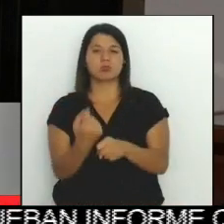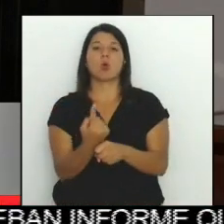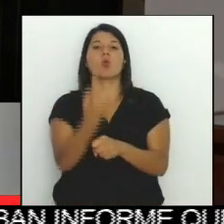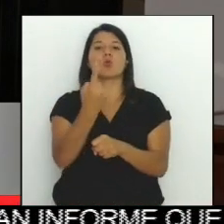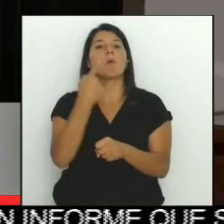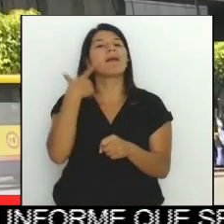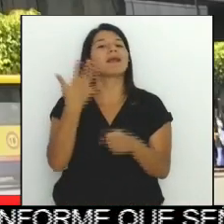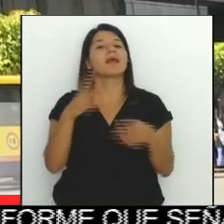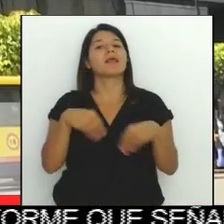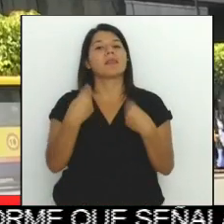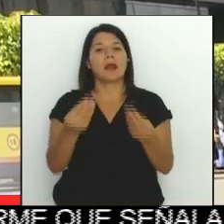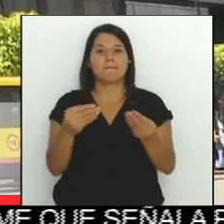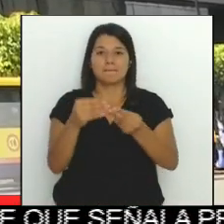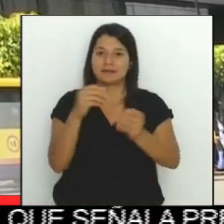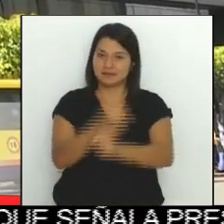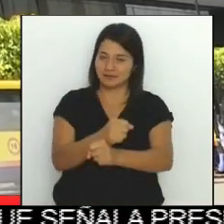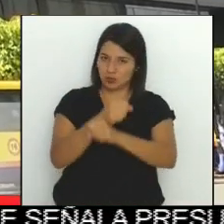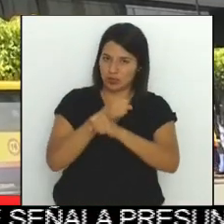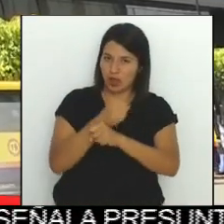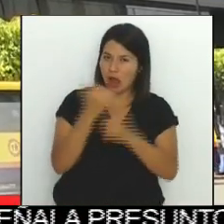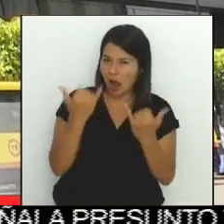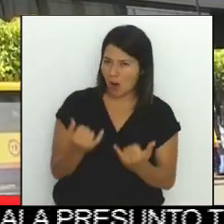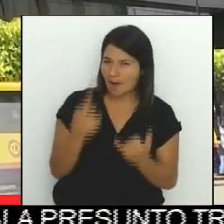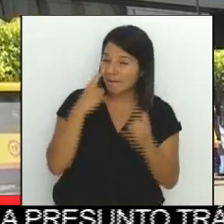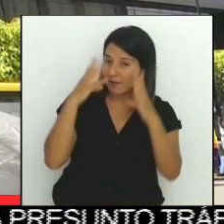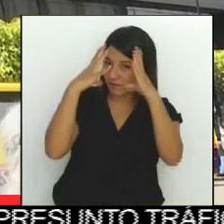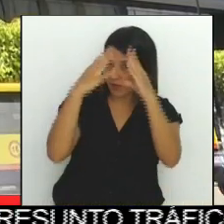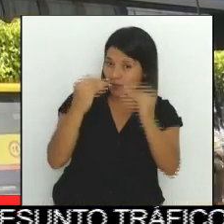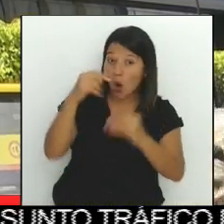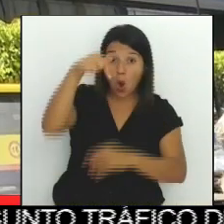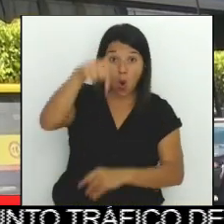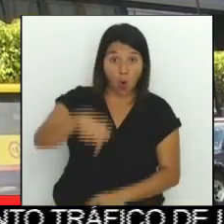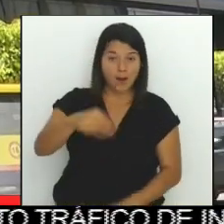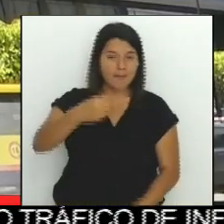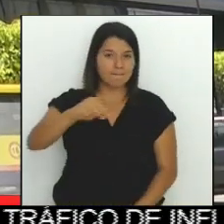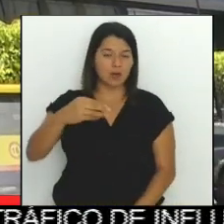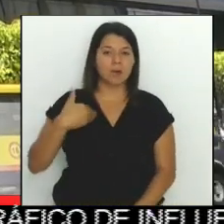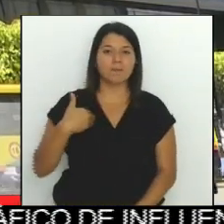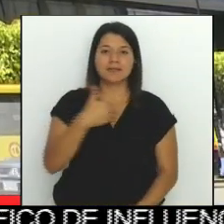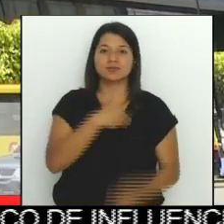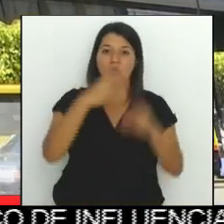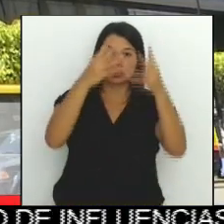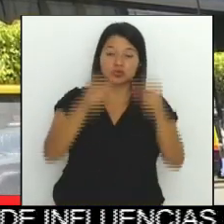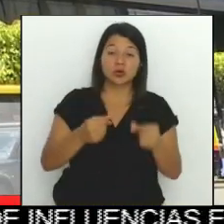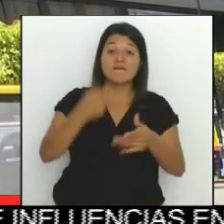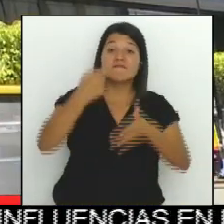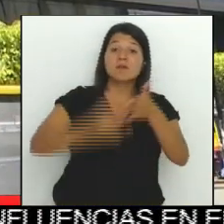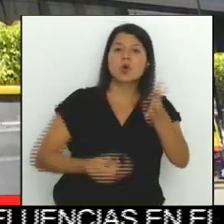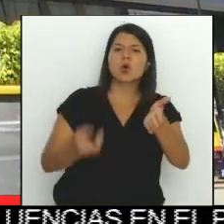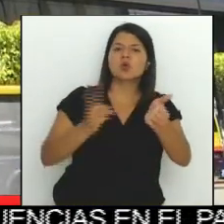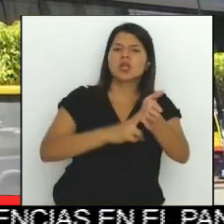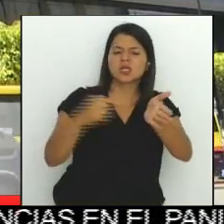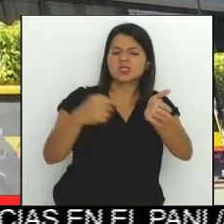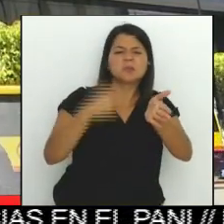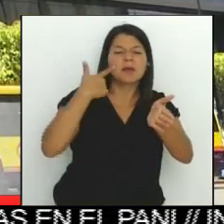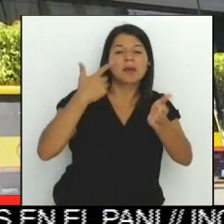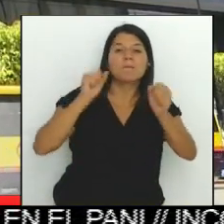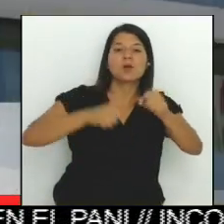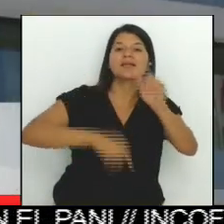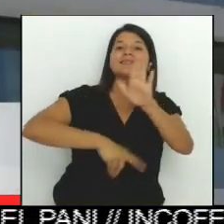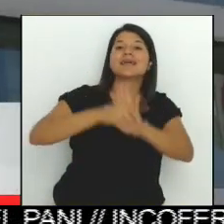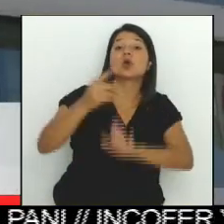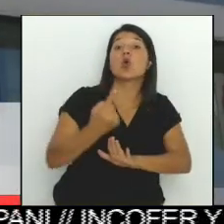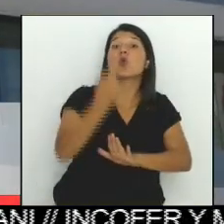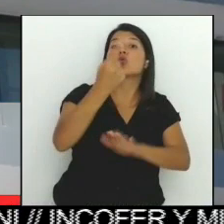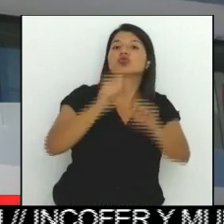que hemos preparado. Este miércoles el Ministerio de Hacienda firmó el contrato para el desarrollo del sistema de administración tributaria. Se